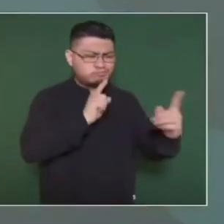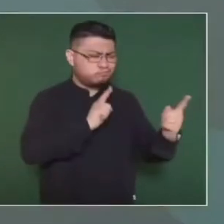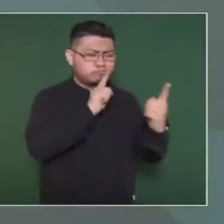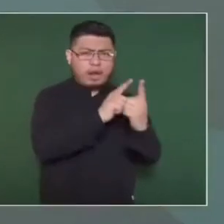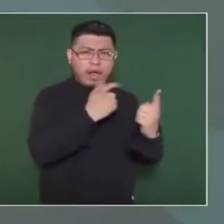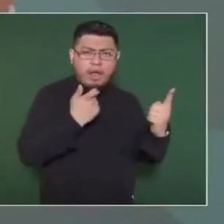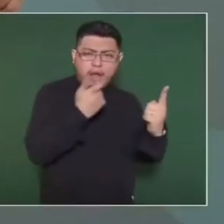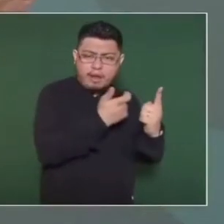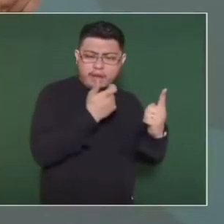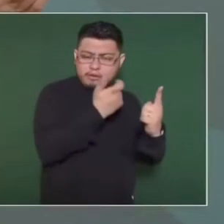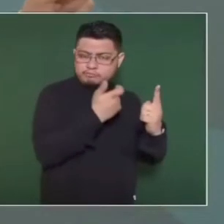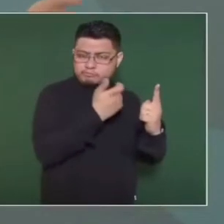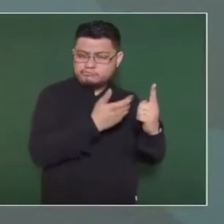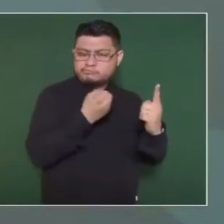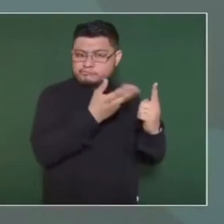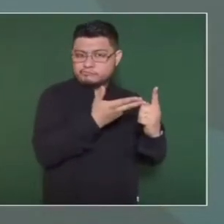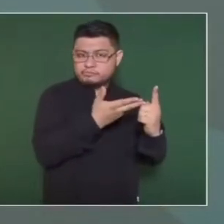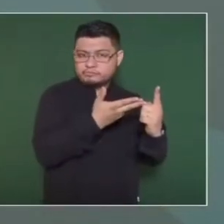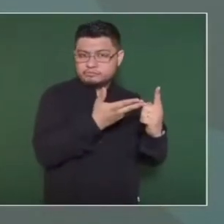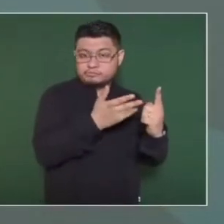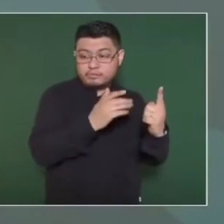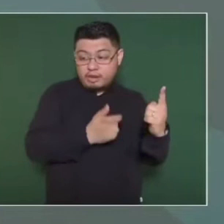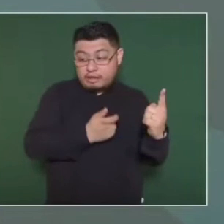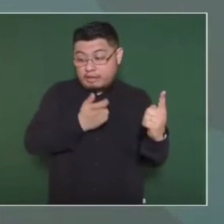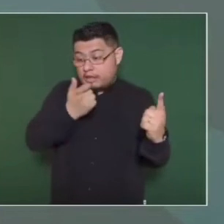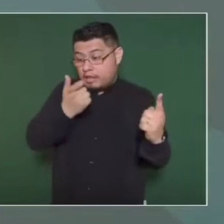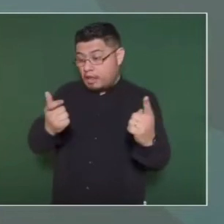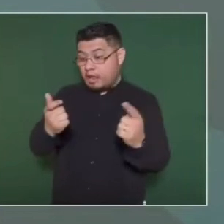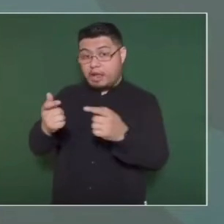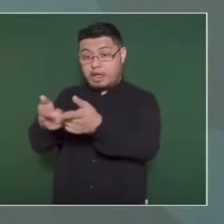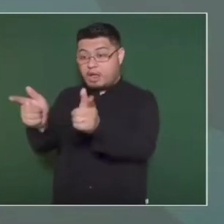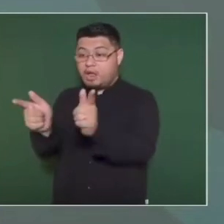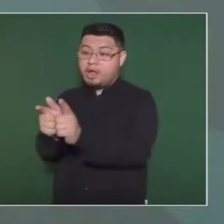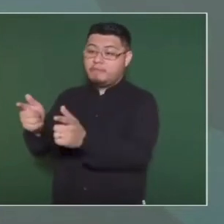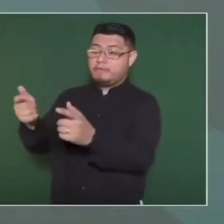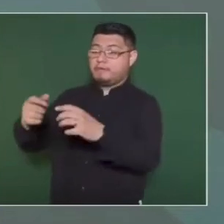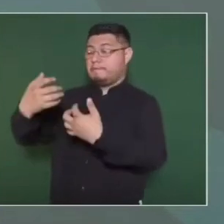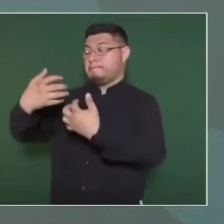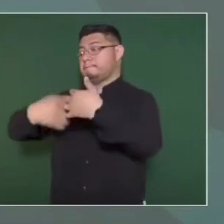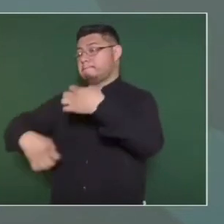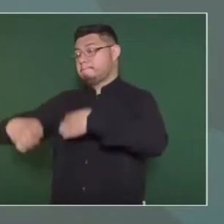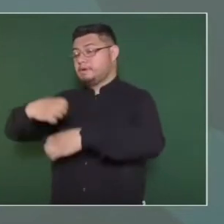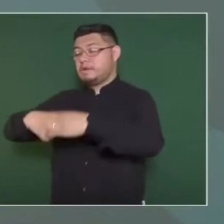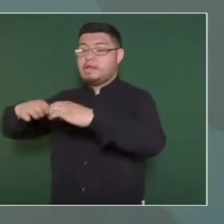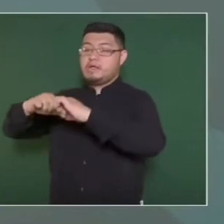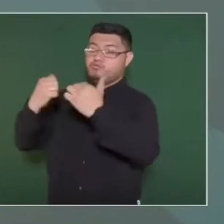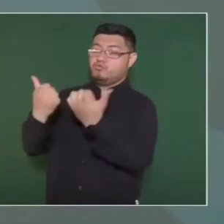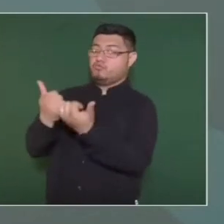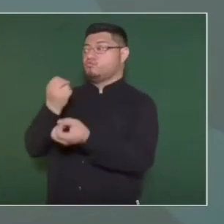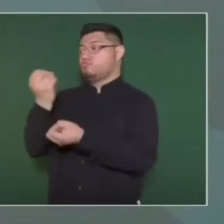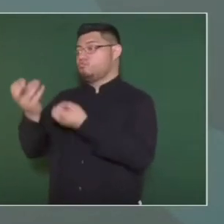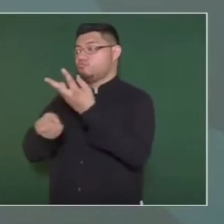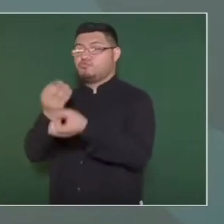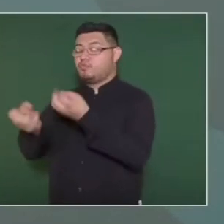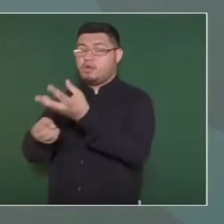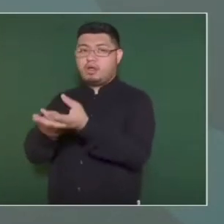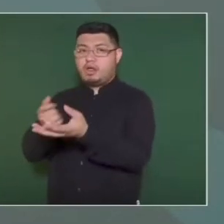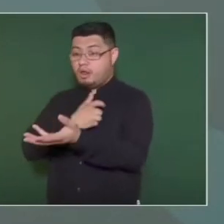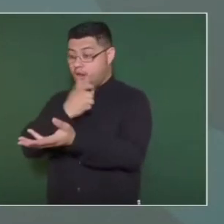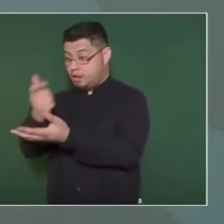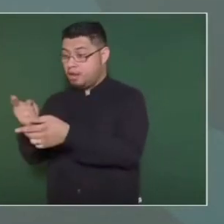entregan apoyos a intermediarios o a otras organizaciones civiles,